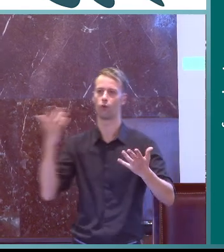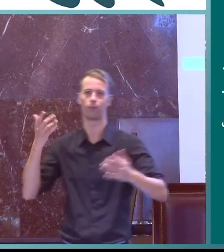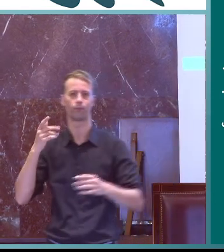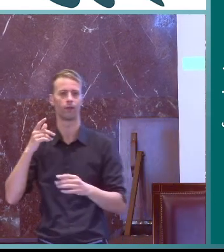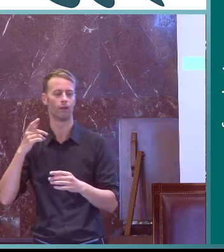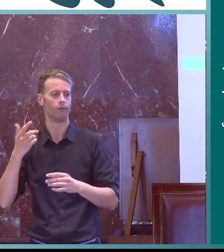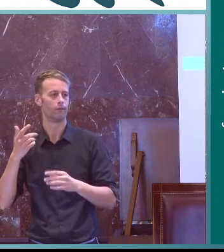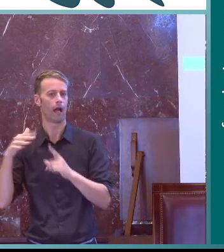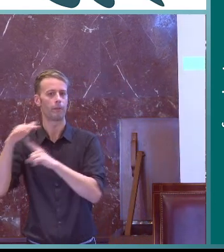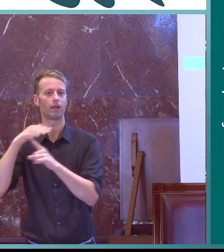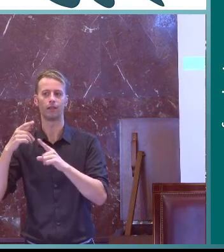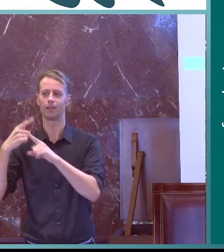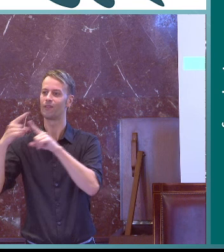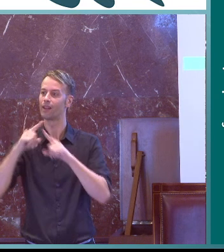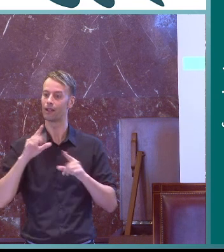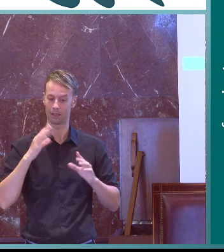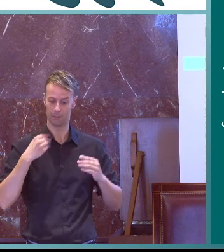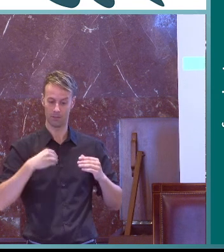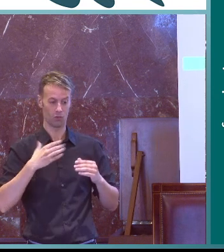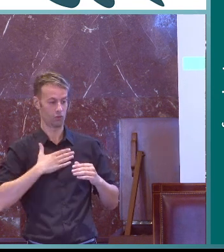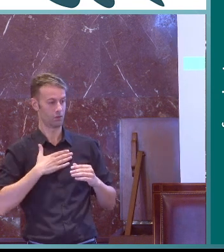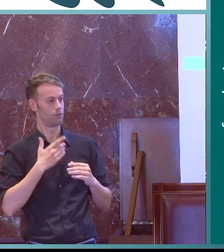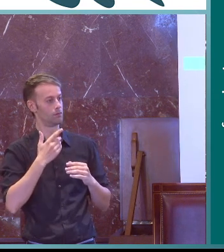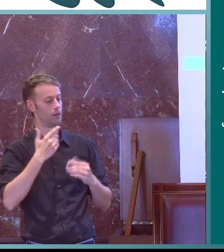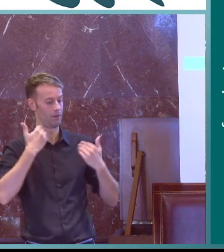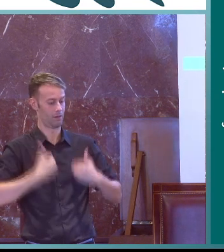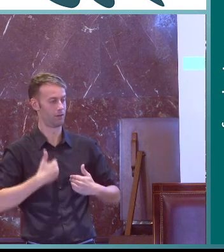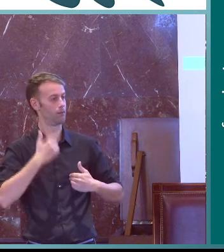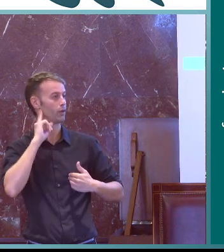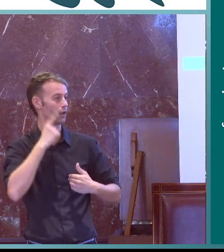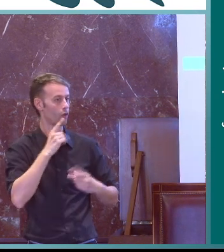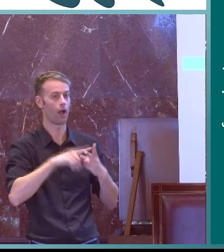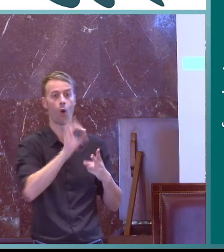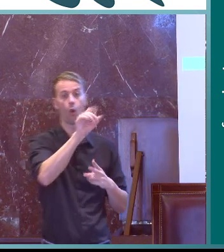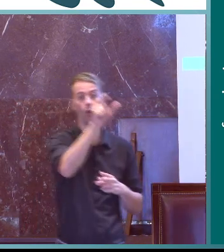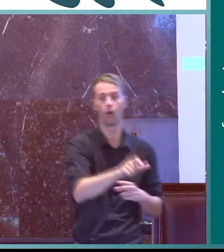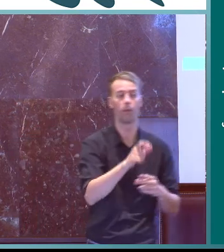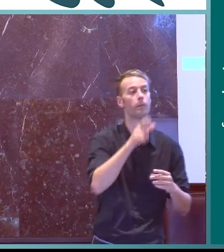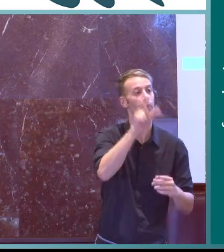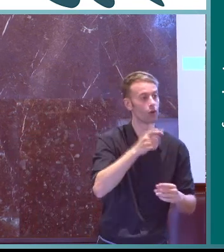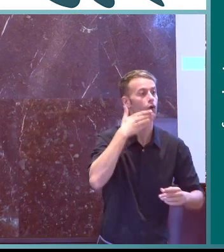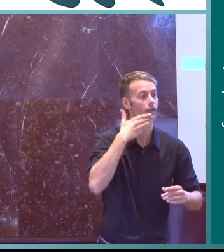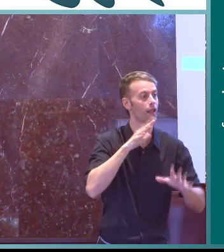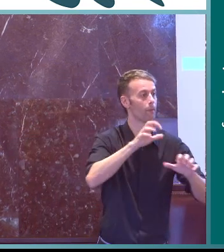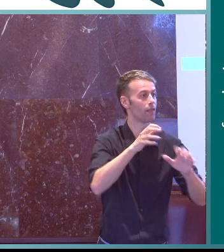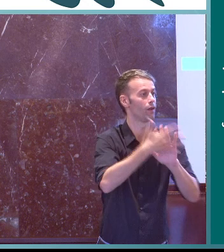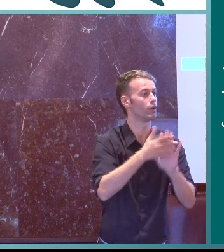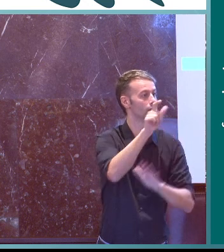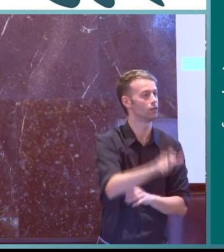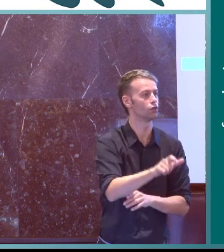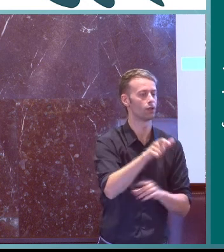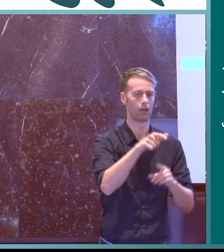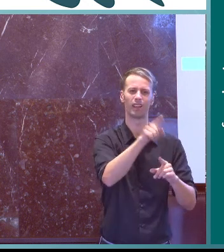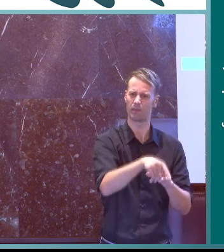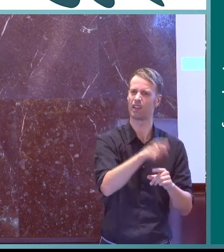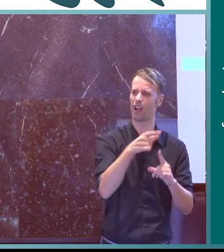exactamente cómo compaginar o cómo mezclar estos dos ambientes de manera que influyan positivamente